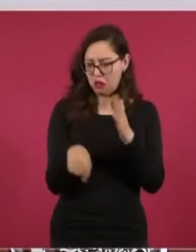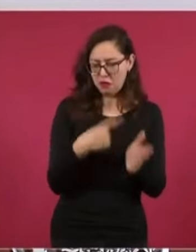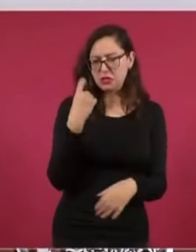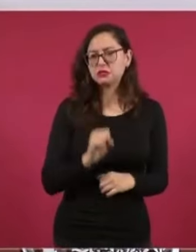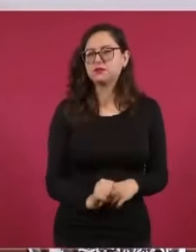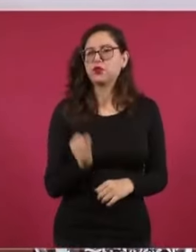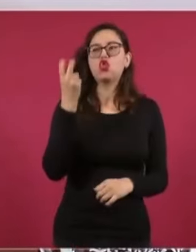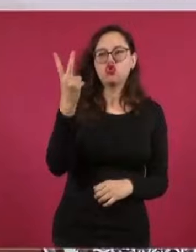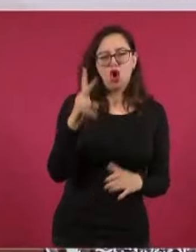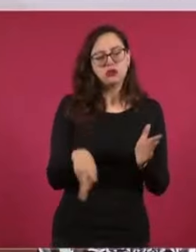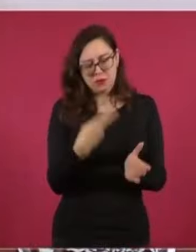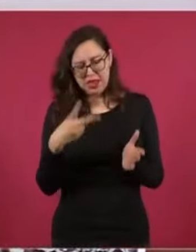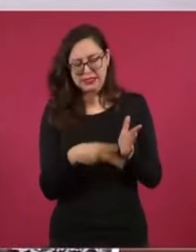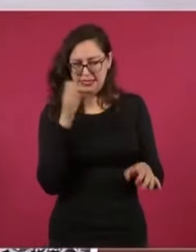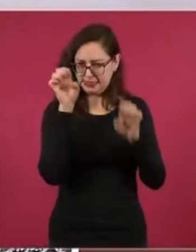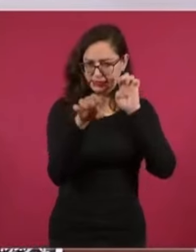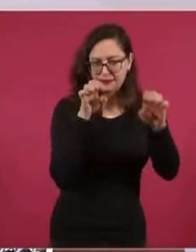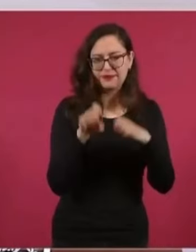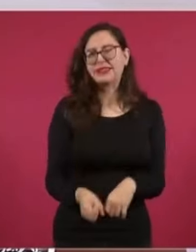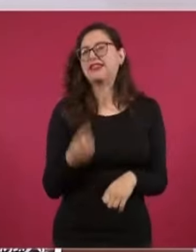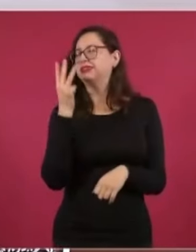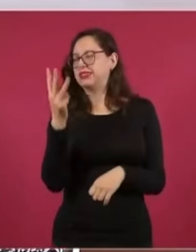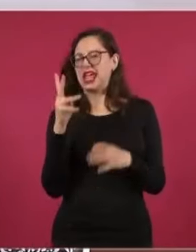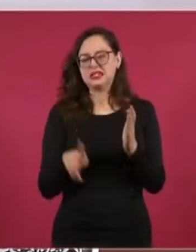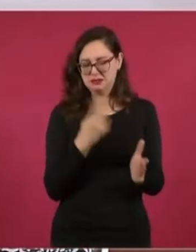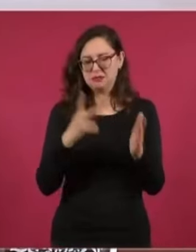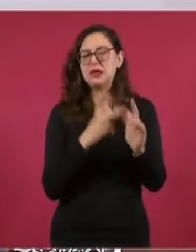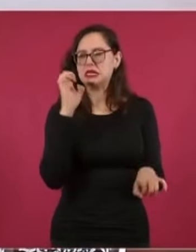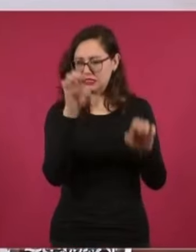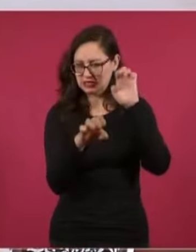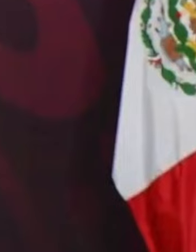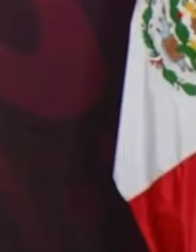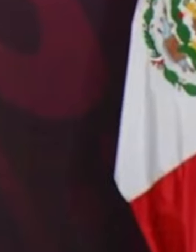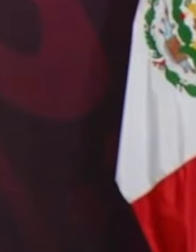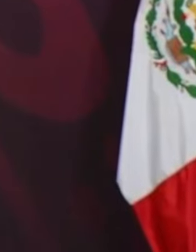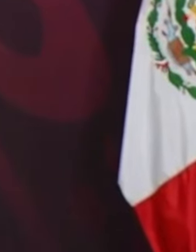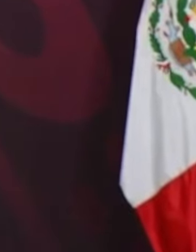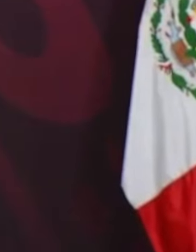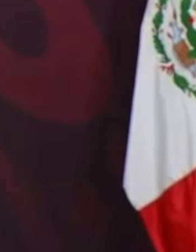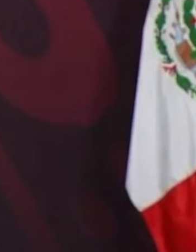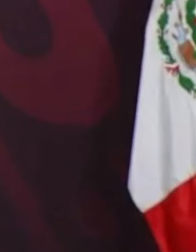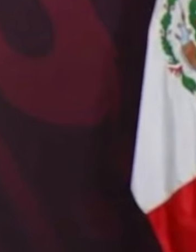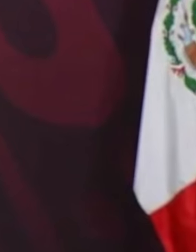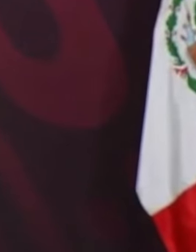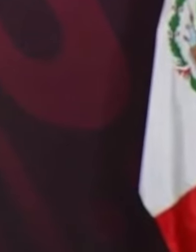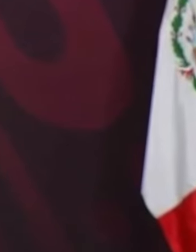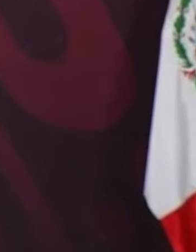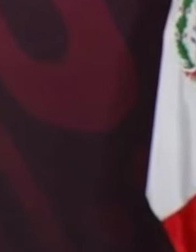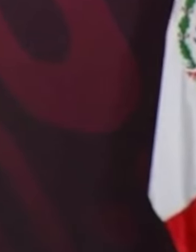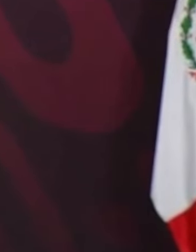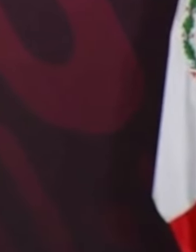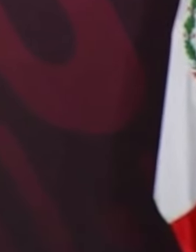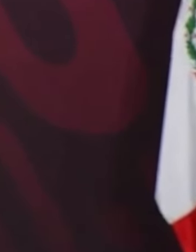aferrados a lo mismo. Entonces, eso es